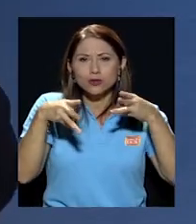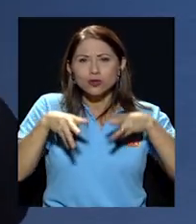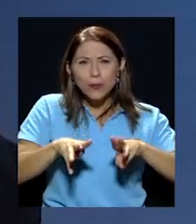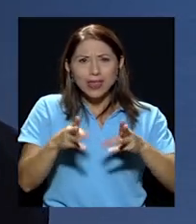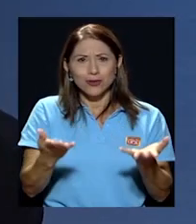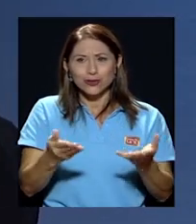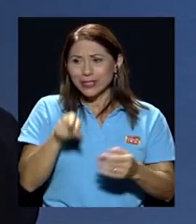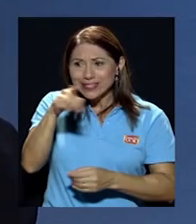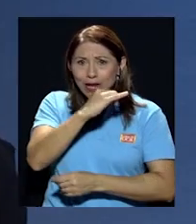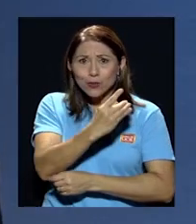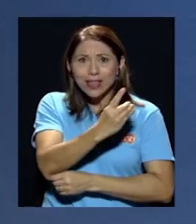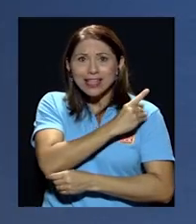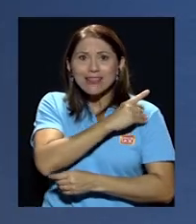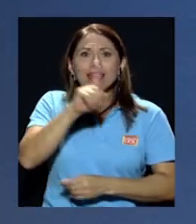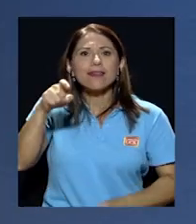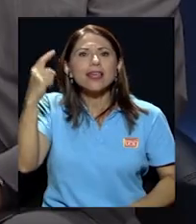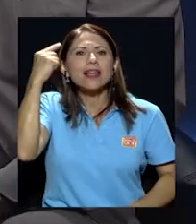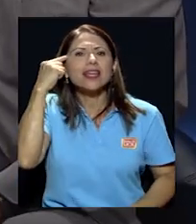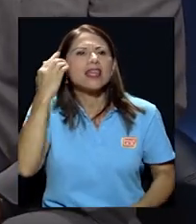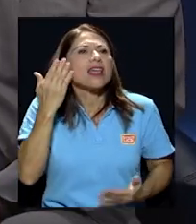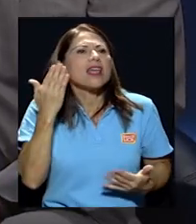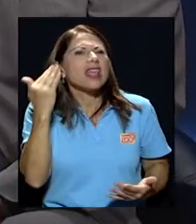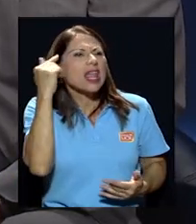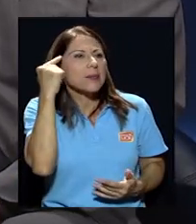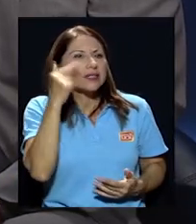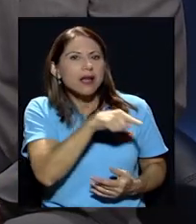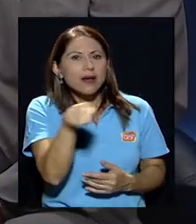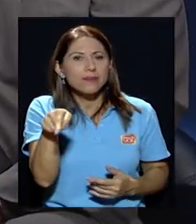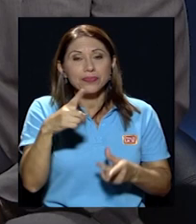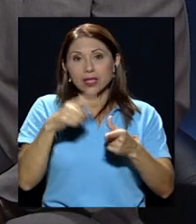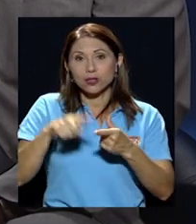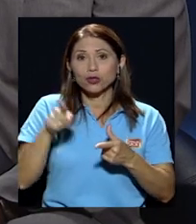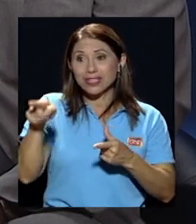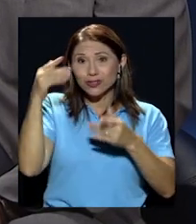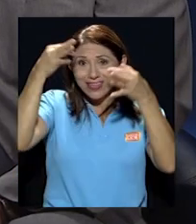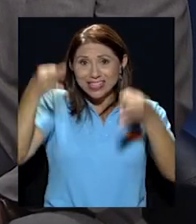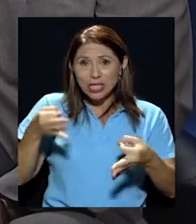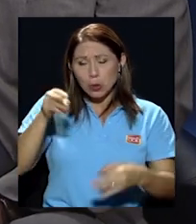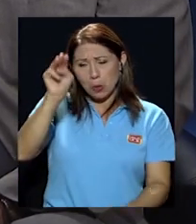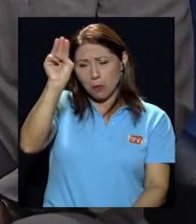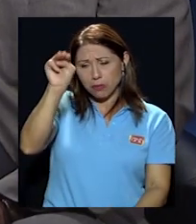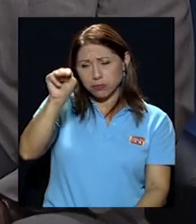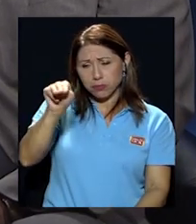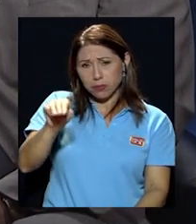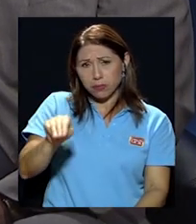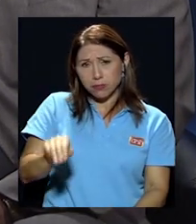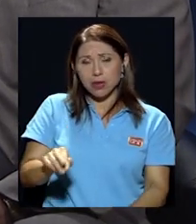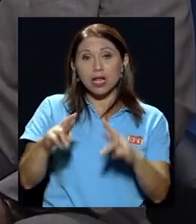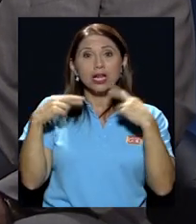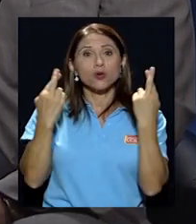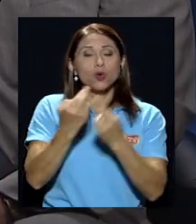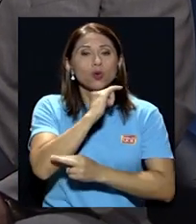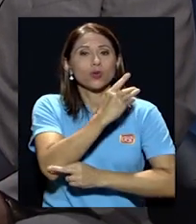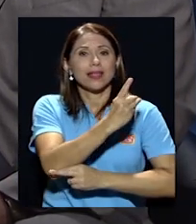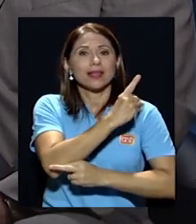directiva tenían que saber qué pensaban y que entonces habían decidido que todos los martes en la reunión de la junta directiva